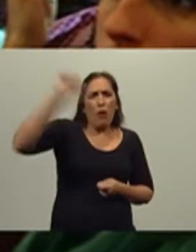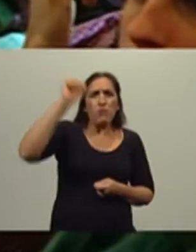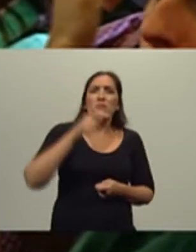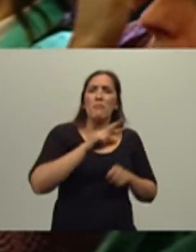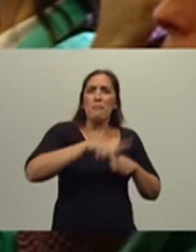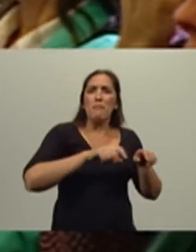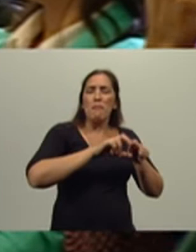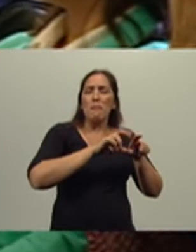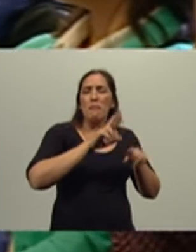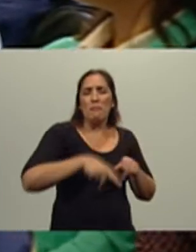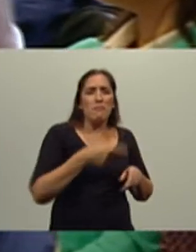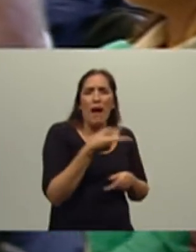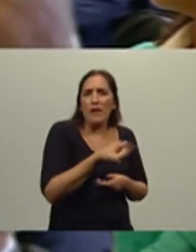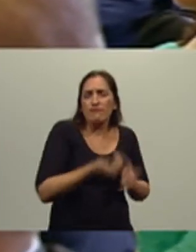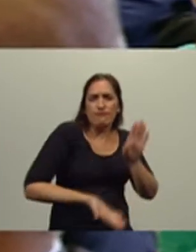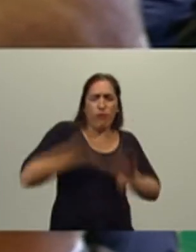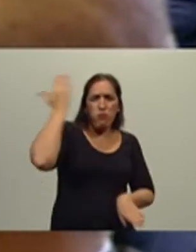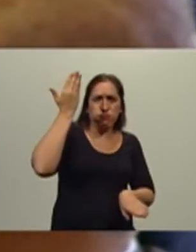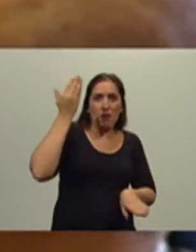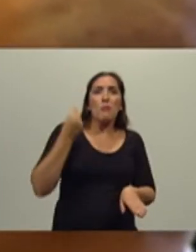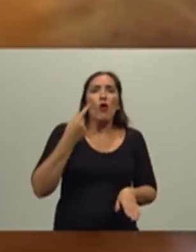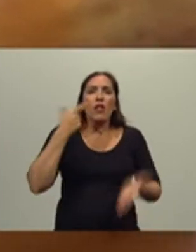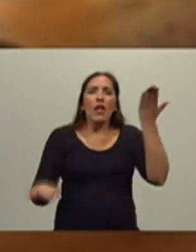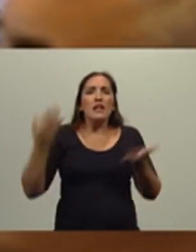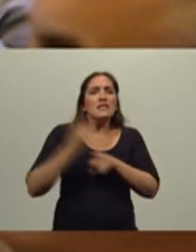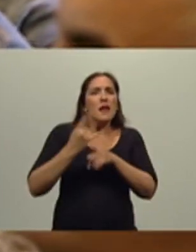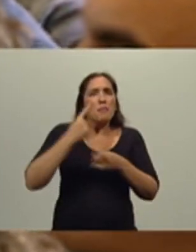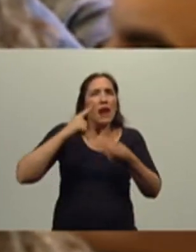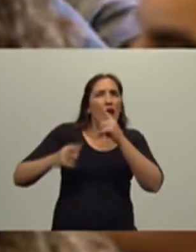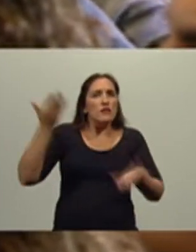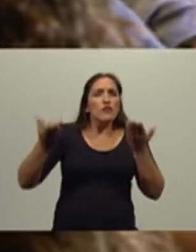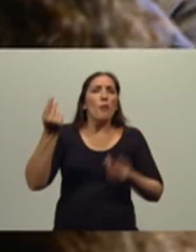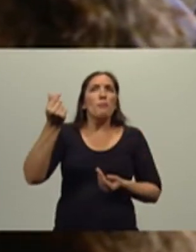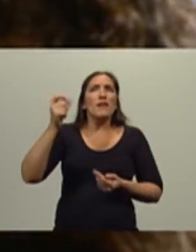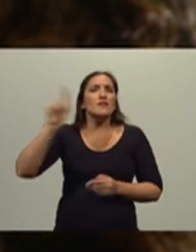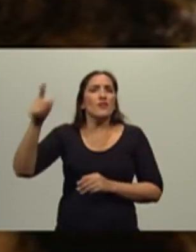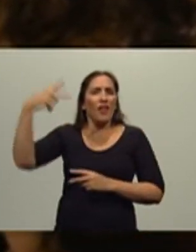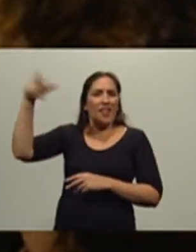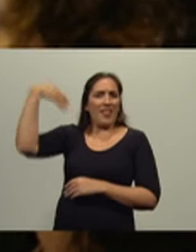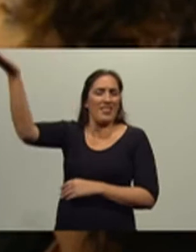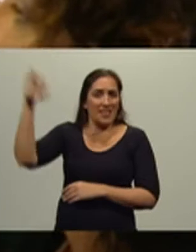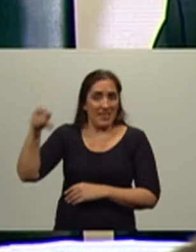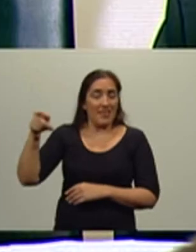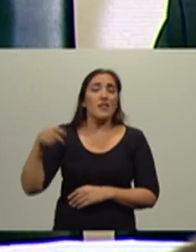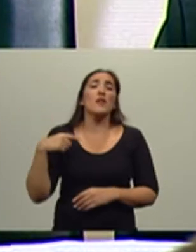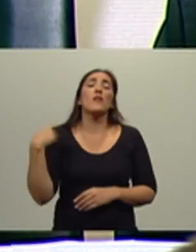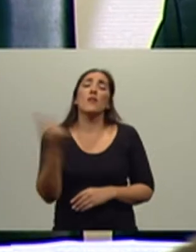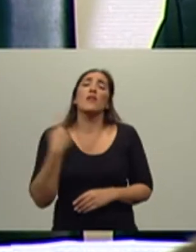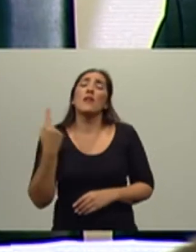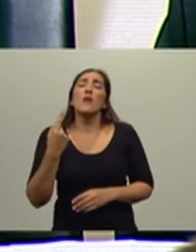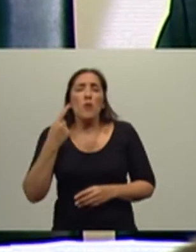internacionales. Por eso, y también piensen, cuando le digan que le van a eliminar la